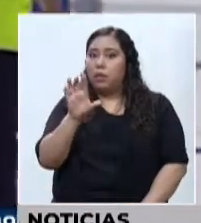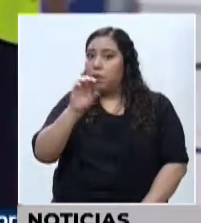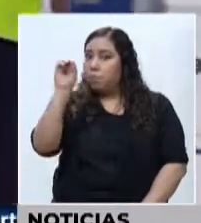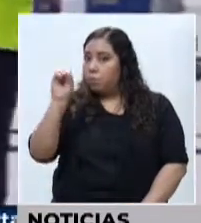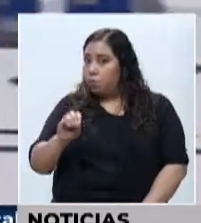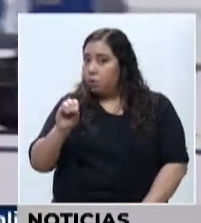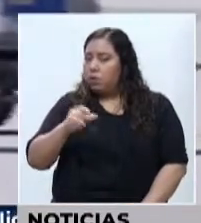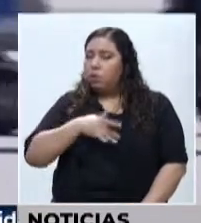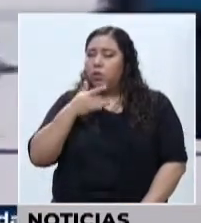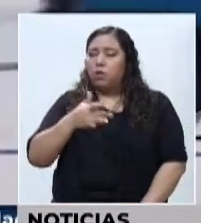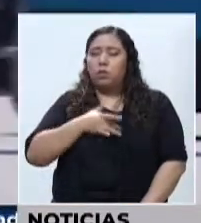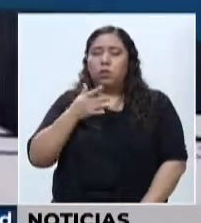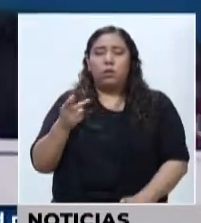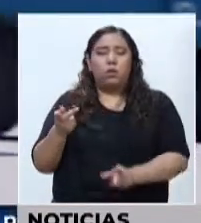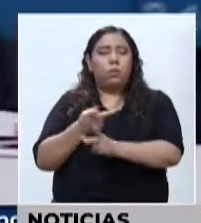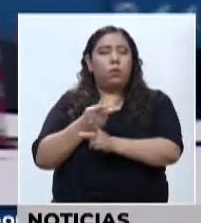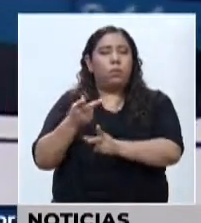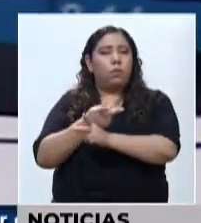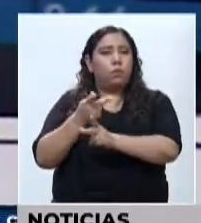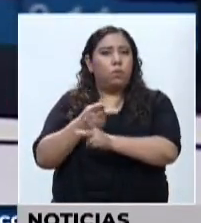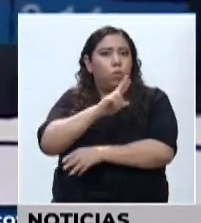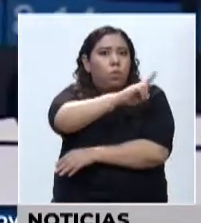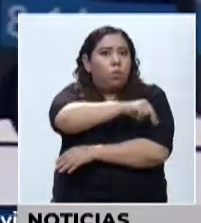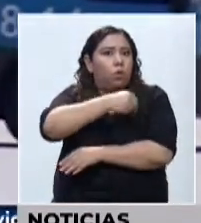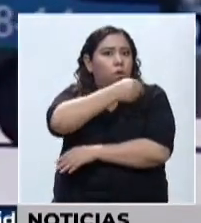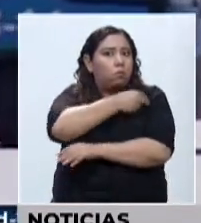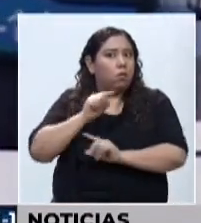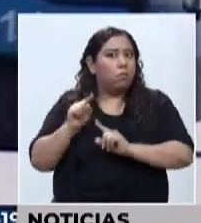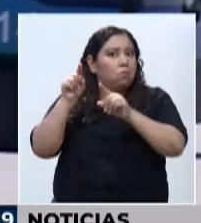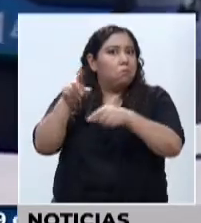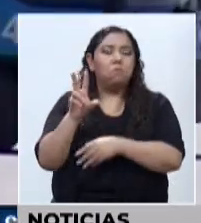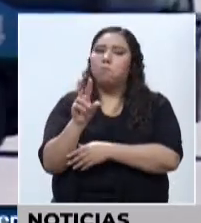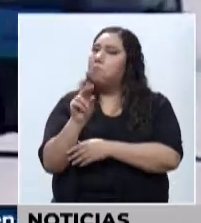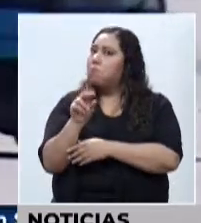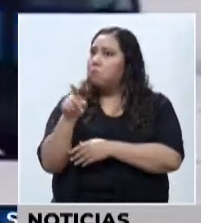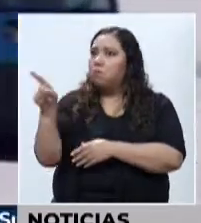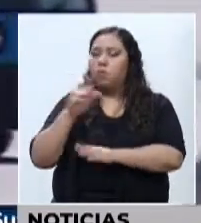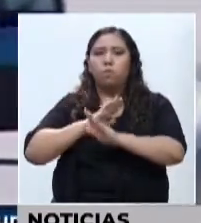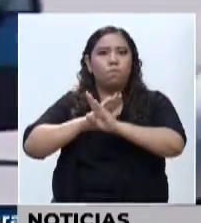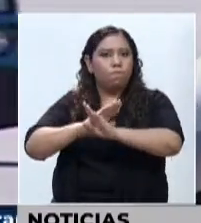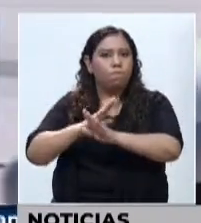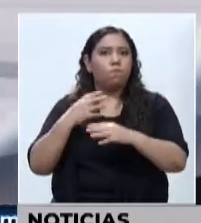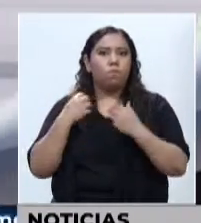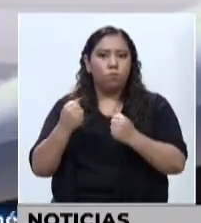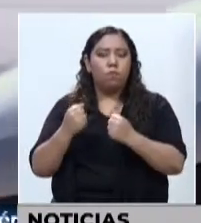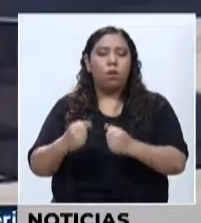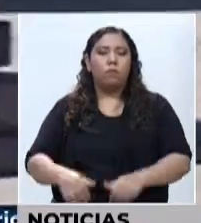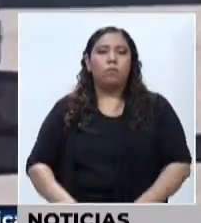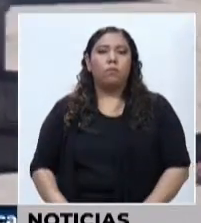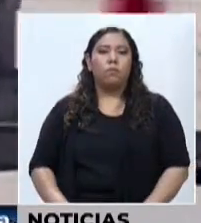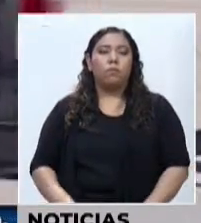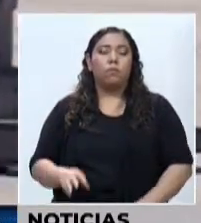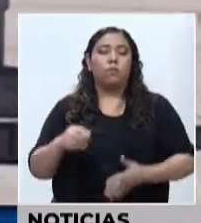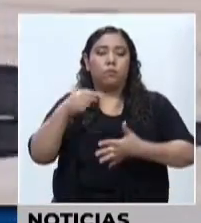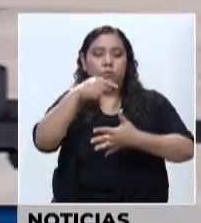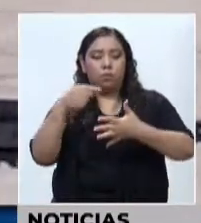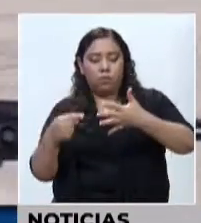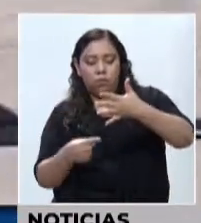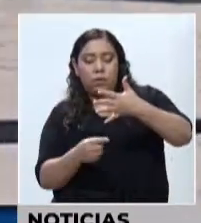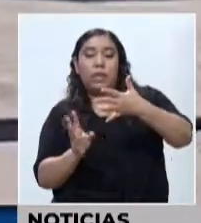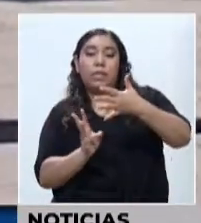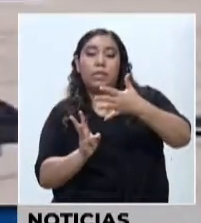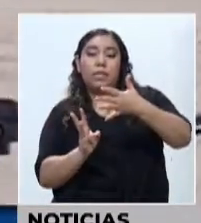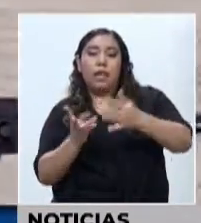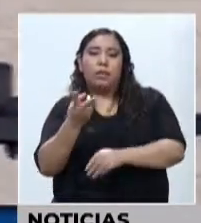para casos graves y aquellos que requieren hospitalización. Cabe mencionar que es el sexto fabricante que logra entrar en la lista de uso de